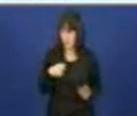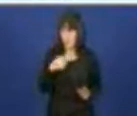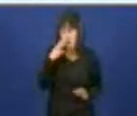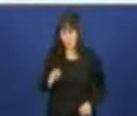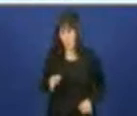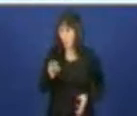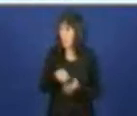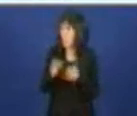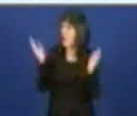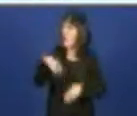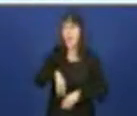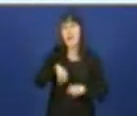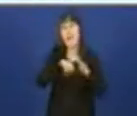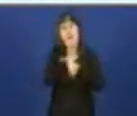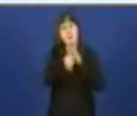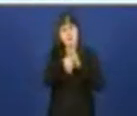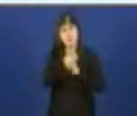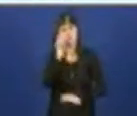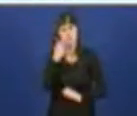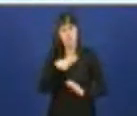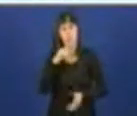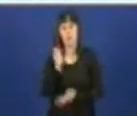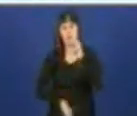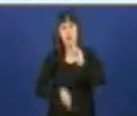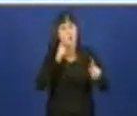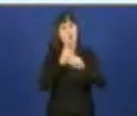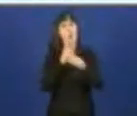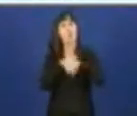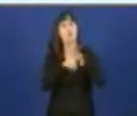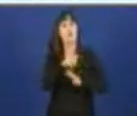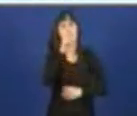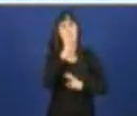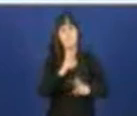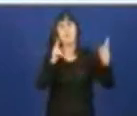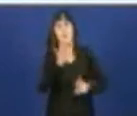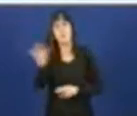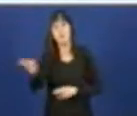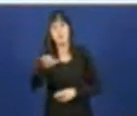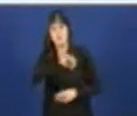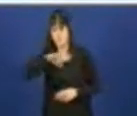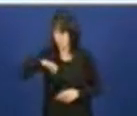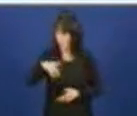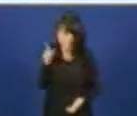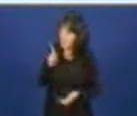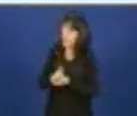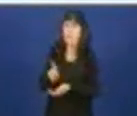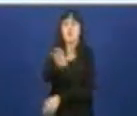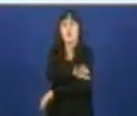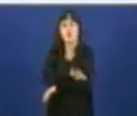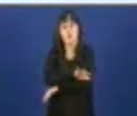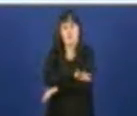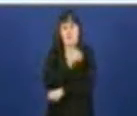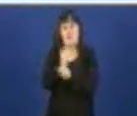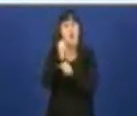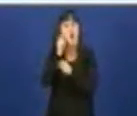xestionar a pública e a privada. Non teña ninguna dúda. Unha vez máis a Consellería está a traballar na transparencia